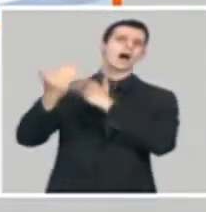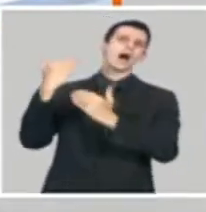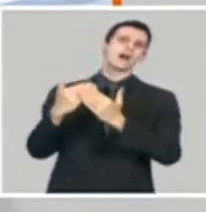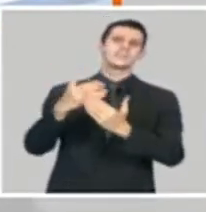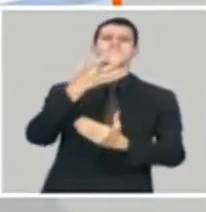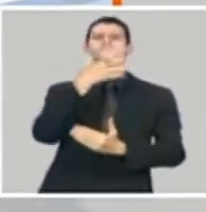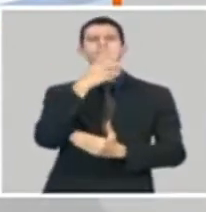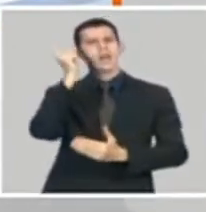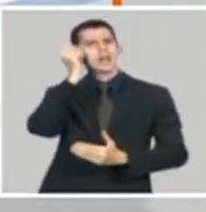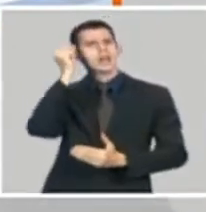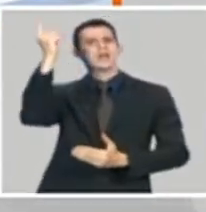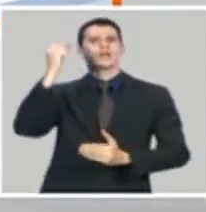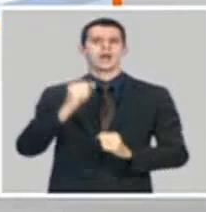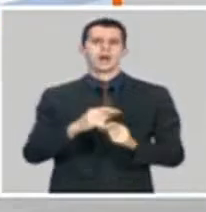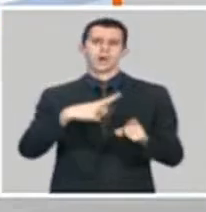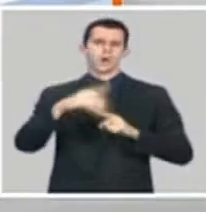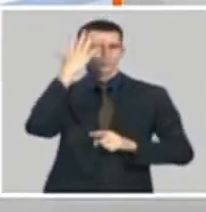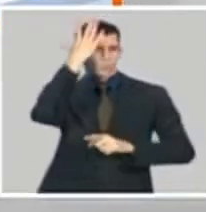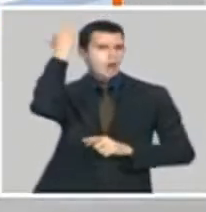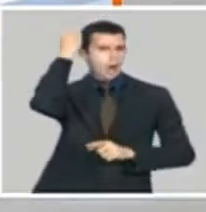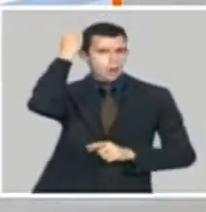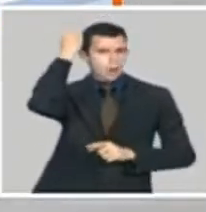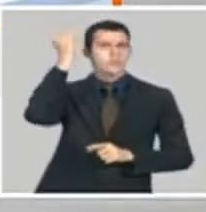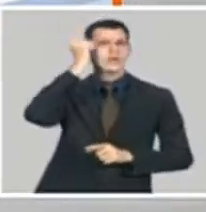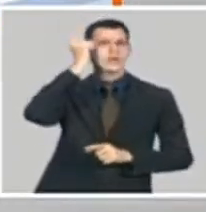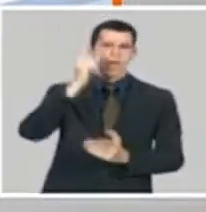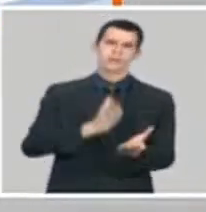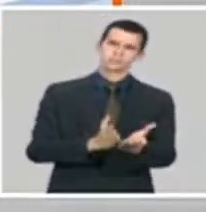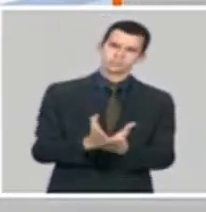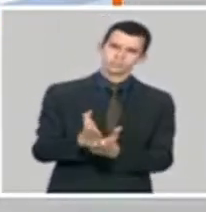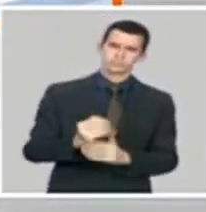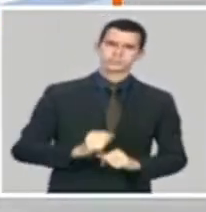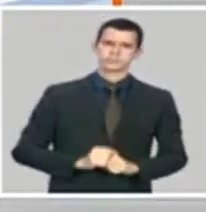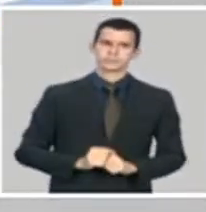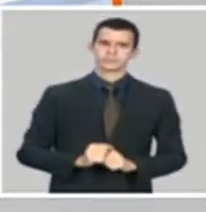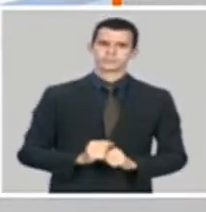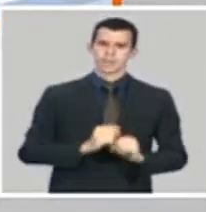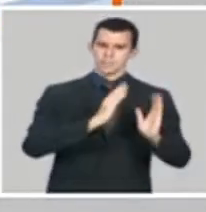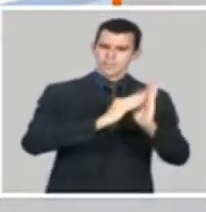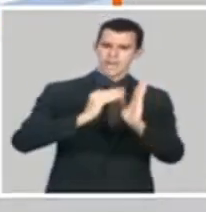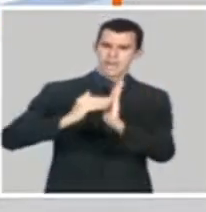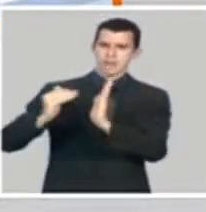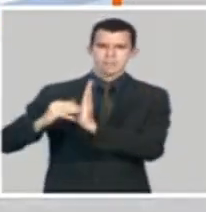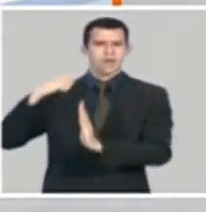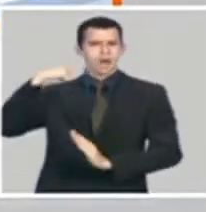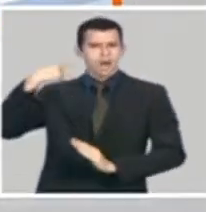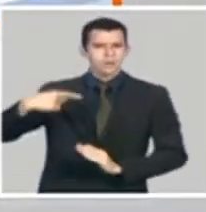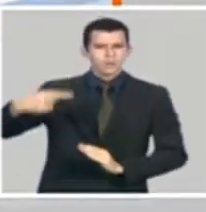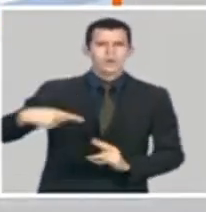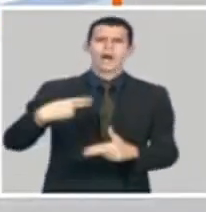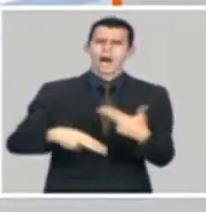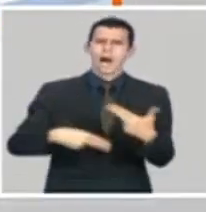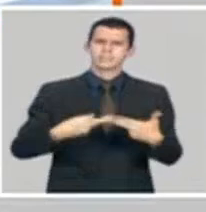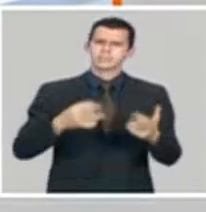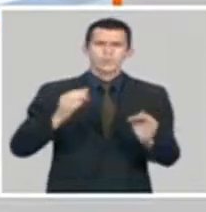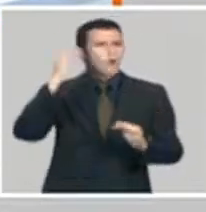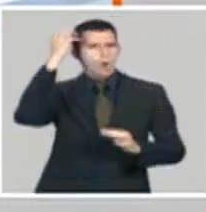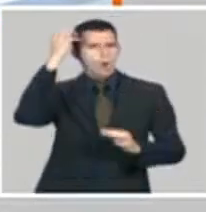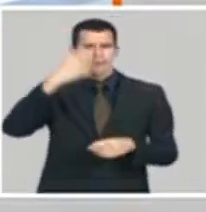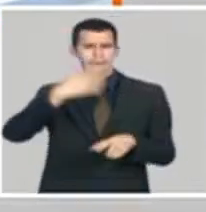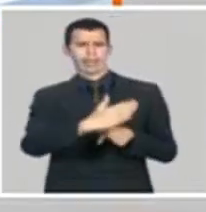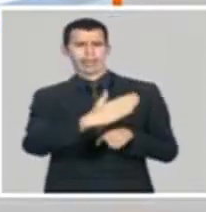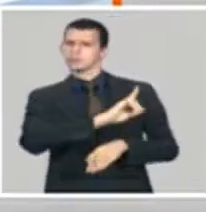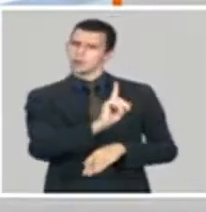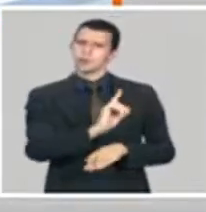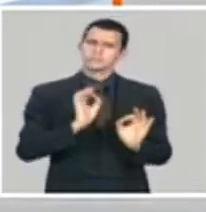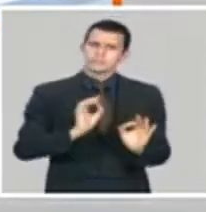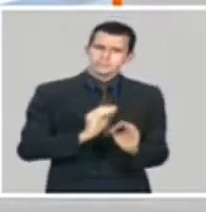y el chequeo que actualmente sigue haciendo la dirección del país. Y hay algunos comentarios,